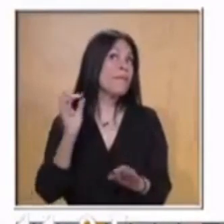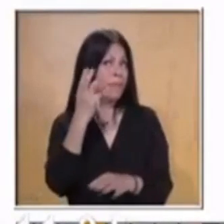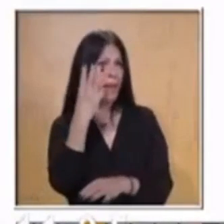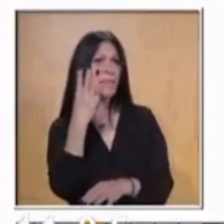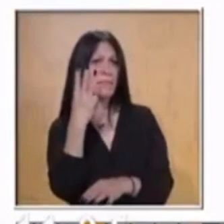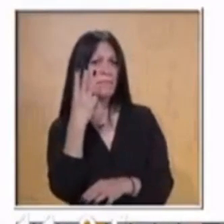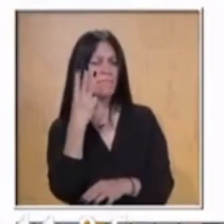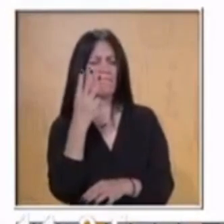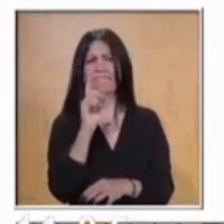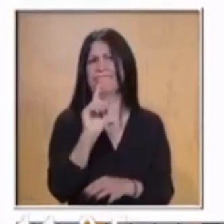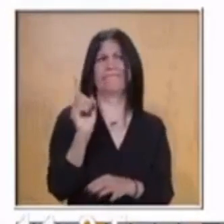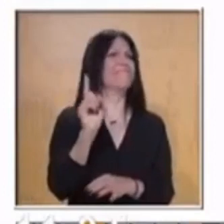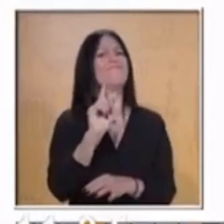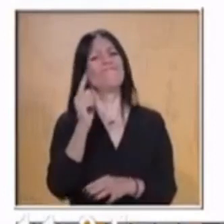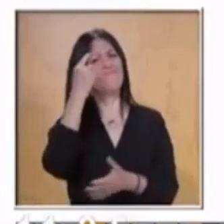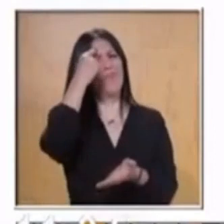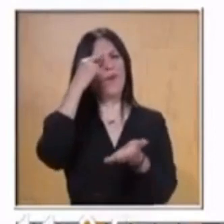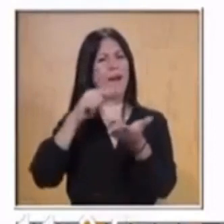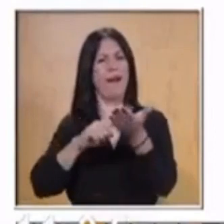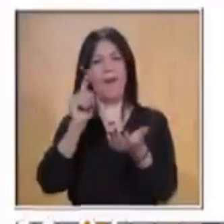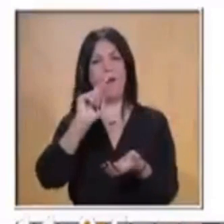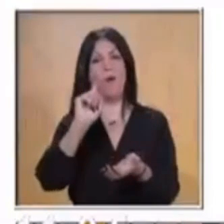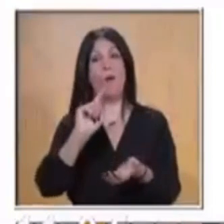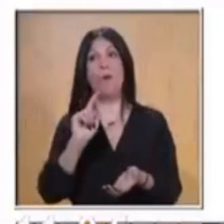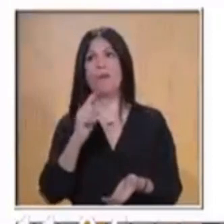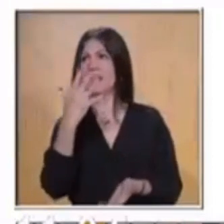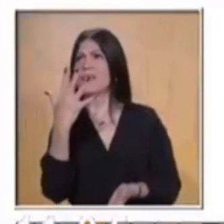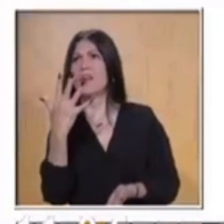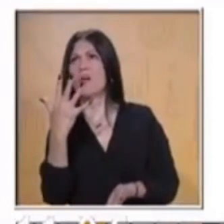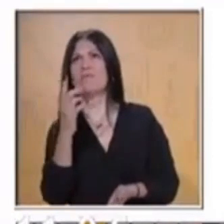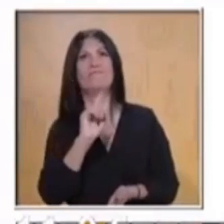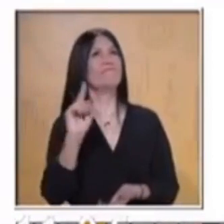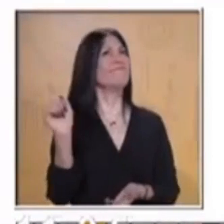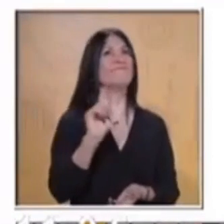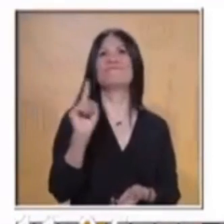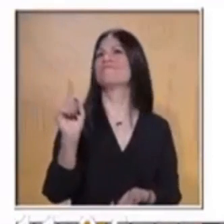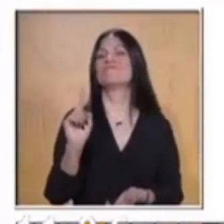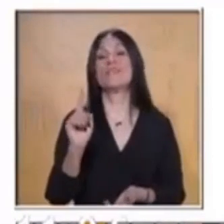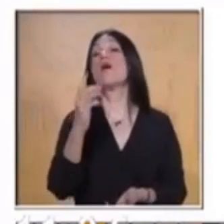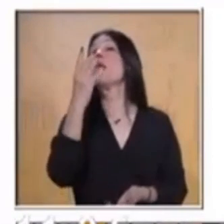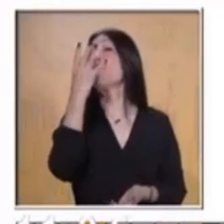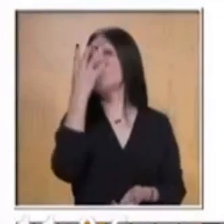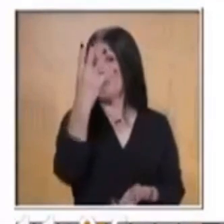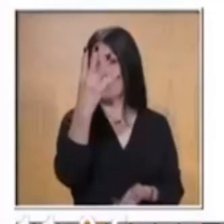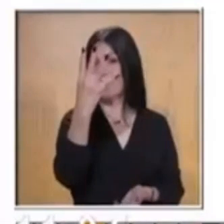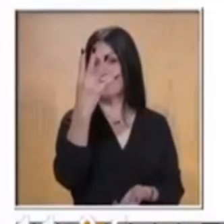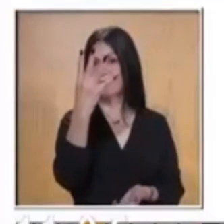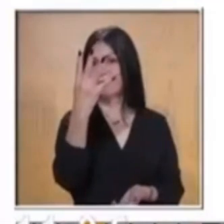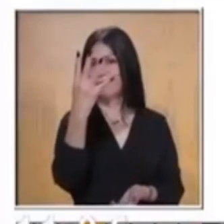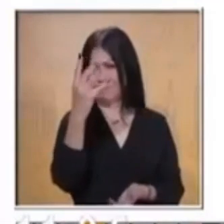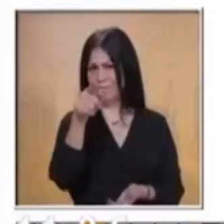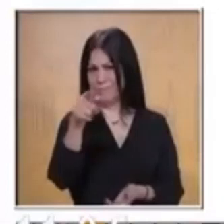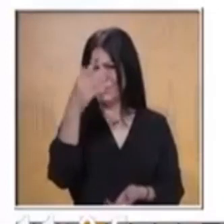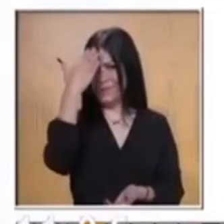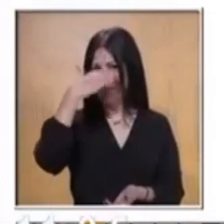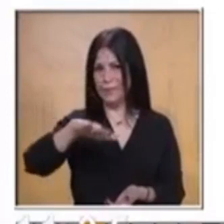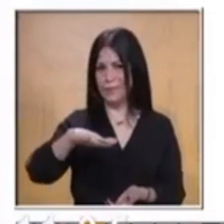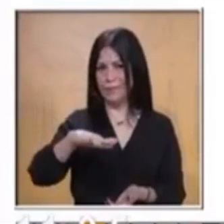te da 21. Podría ser el 5, ya me pasé. Ya te pasaste. 7 por, a ver, ¿ya lo descubrieron?